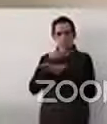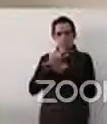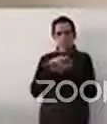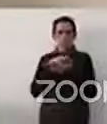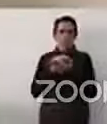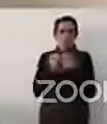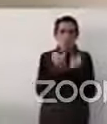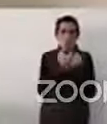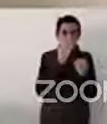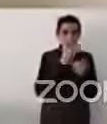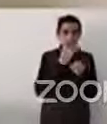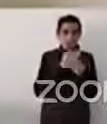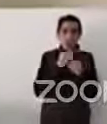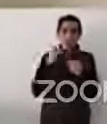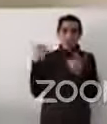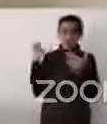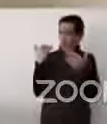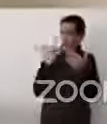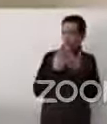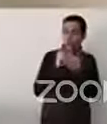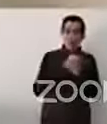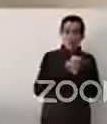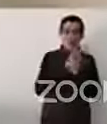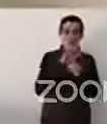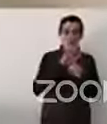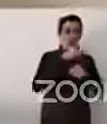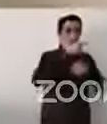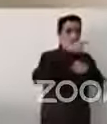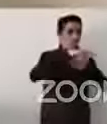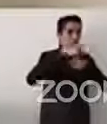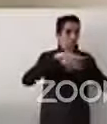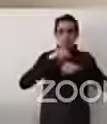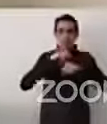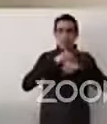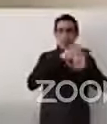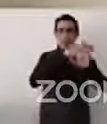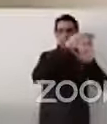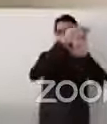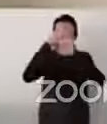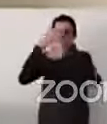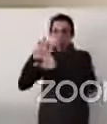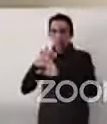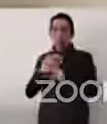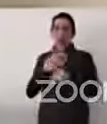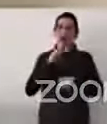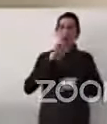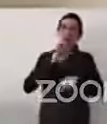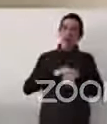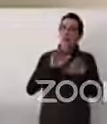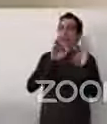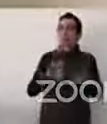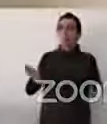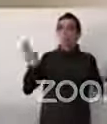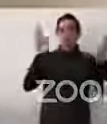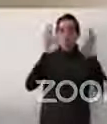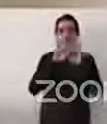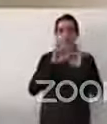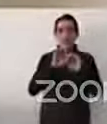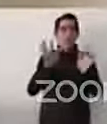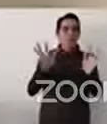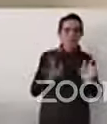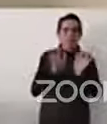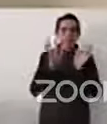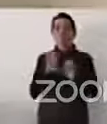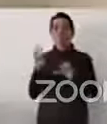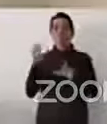medidas más agresivas de promover la inclusión y la no discriminación porque la pandemia lo que ha abierto